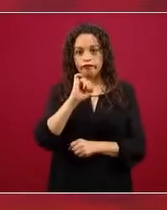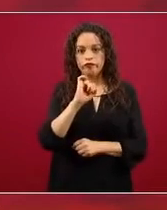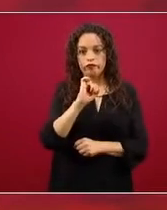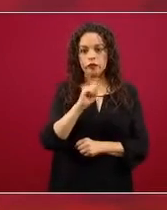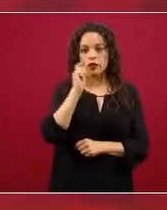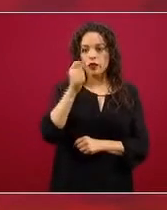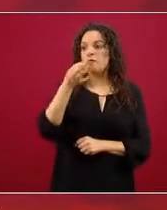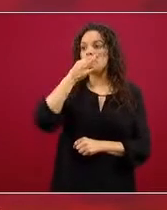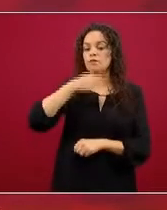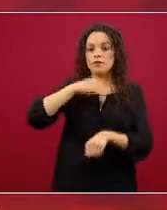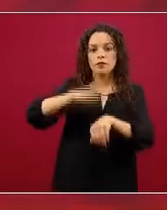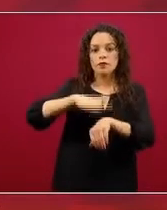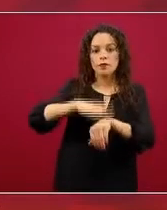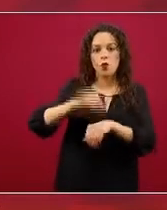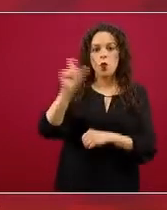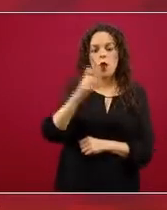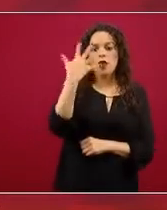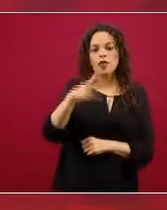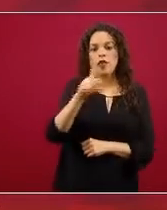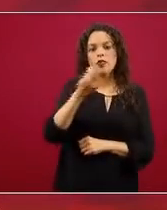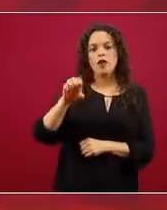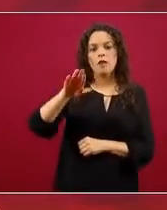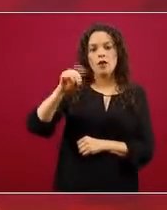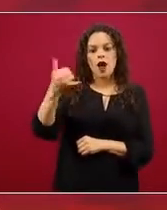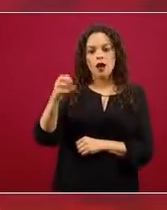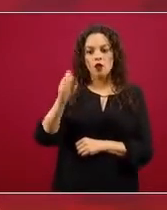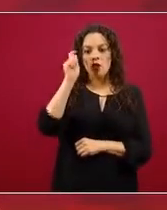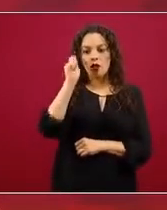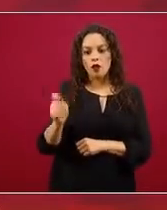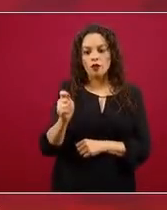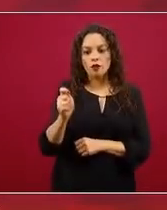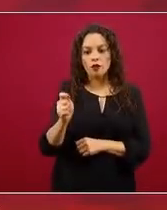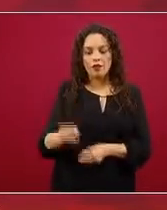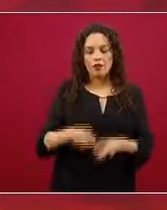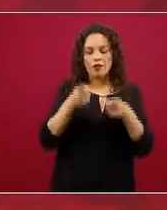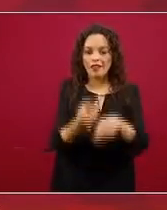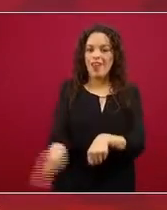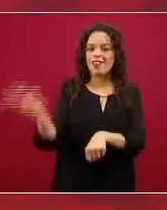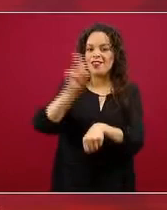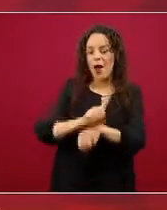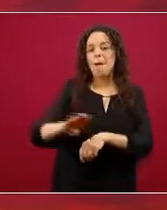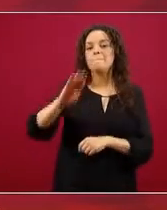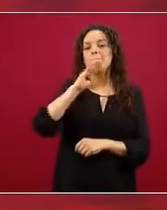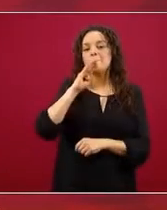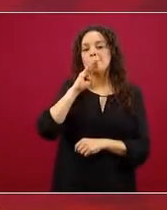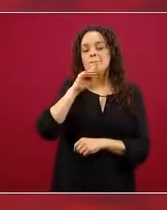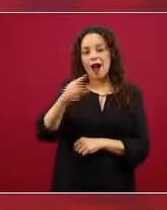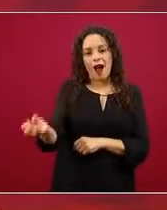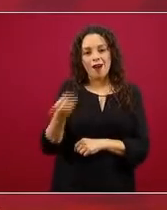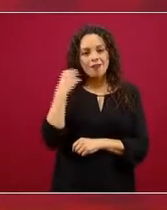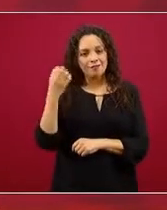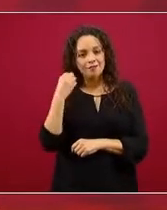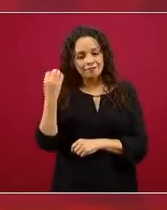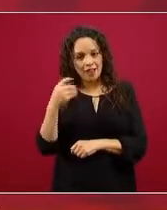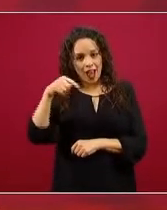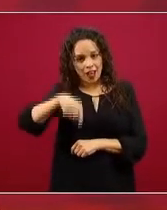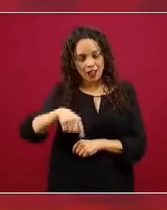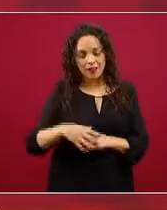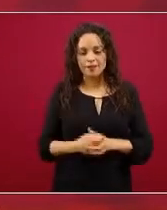primeras alertas fue el día 10 de mayo cuando tuvimos la sesión dedicada al Día de la Madre y madres de familia